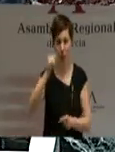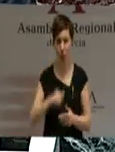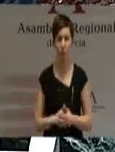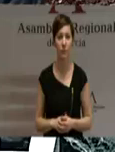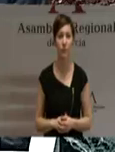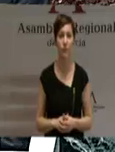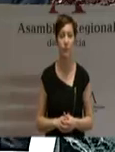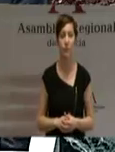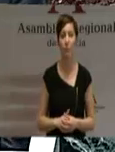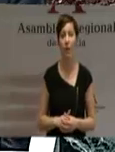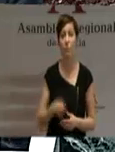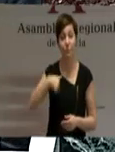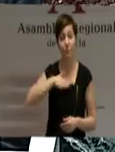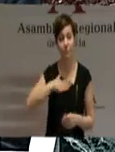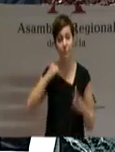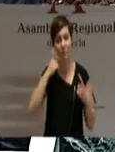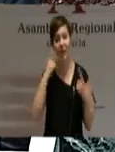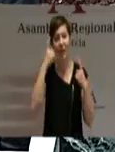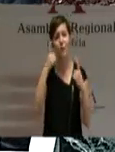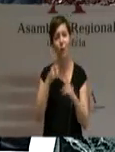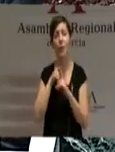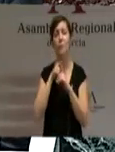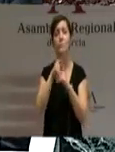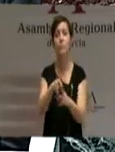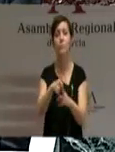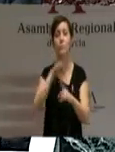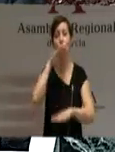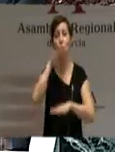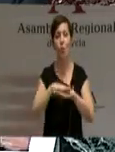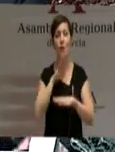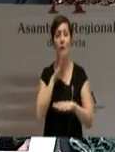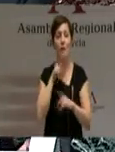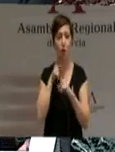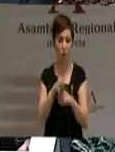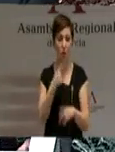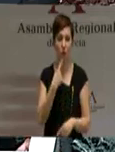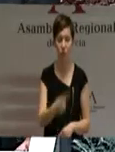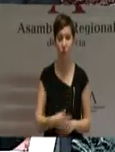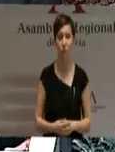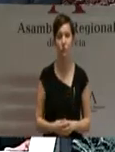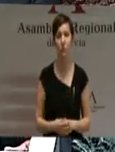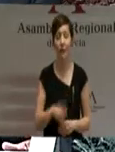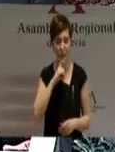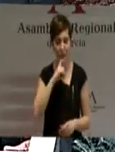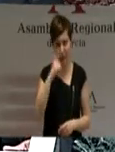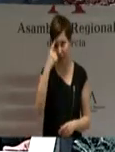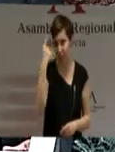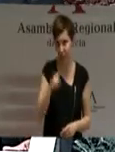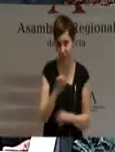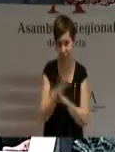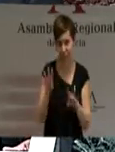Nuestros esfuerzos irán dirigidos exclusivamente al cumplimiento de estos objetivos. Es difícil, es lo que tenemos.